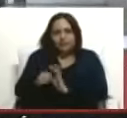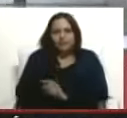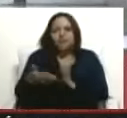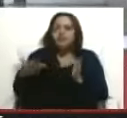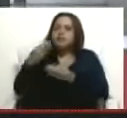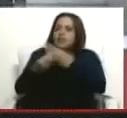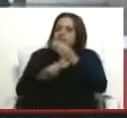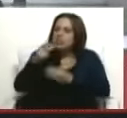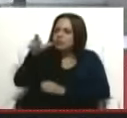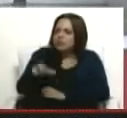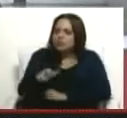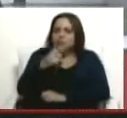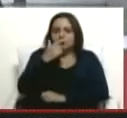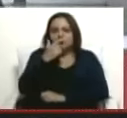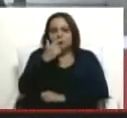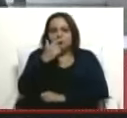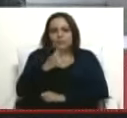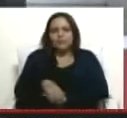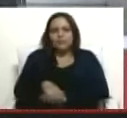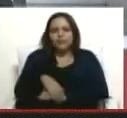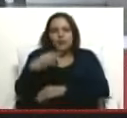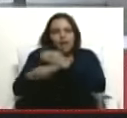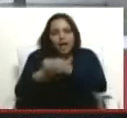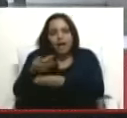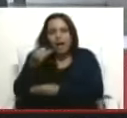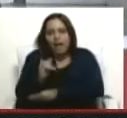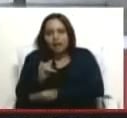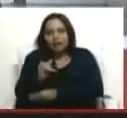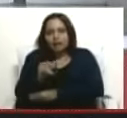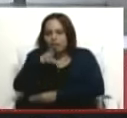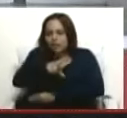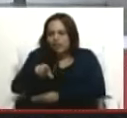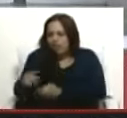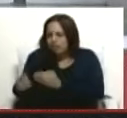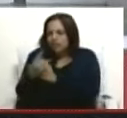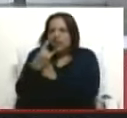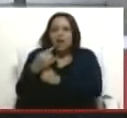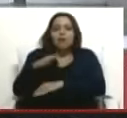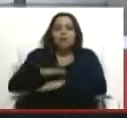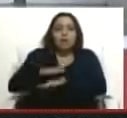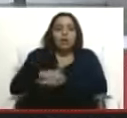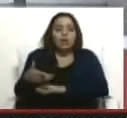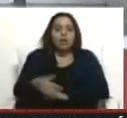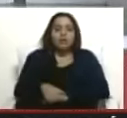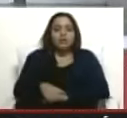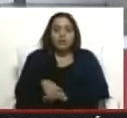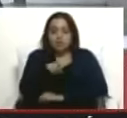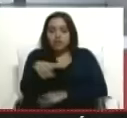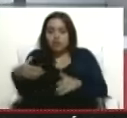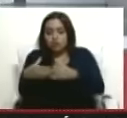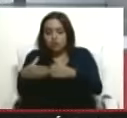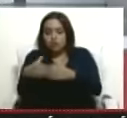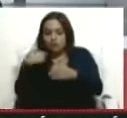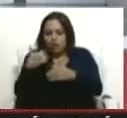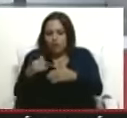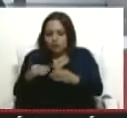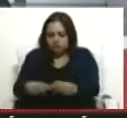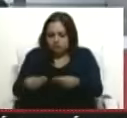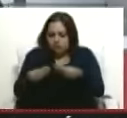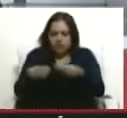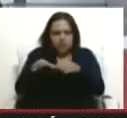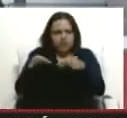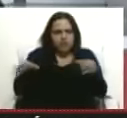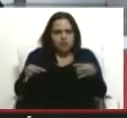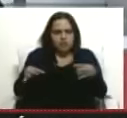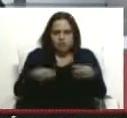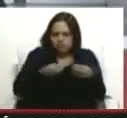hizo que hace que esta gente se venga de él? Porque, obviamente, por la vía de ese grupo, es que yo recibí este sobre, que me